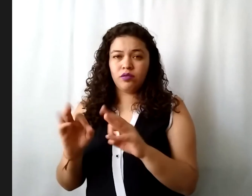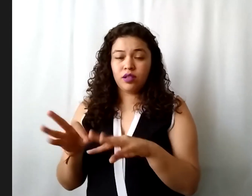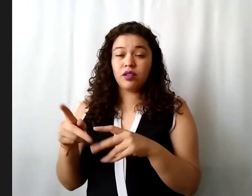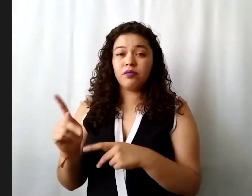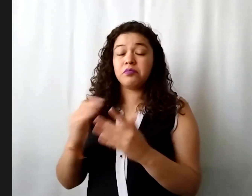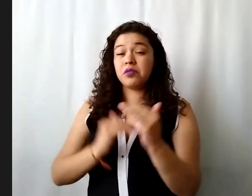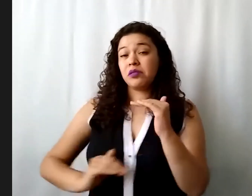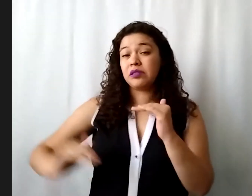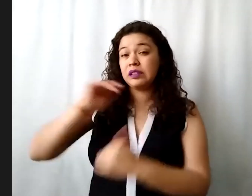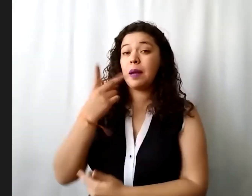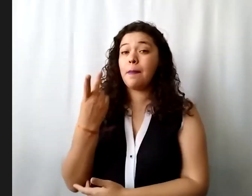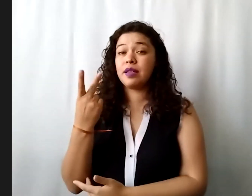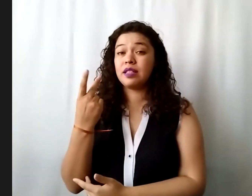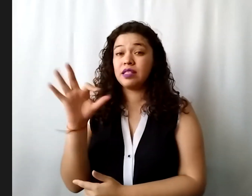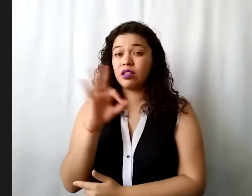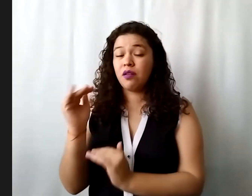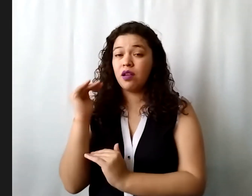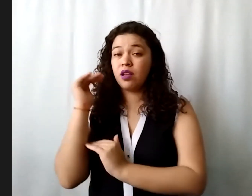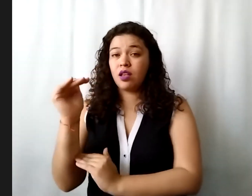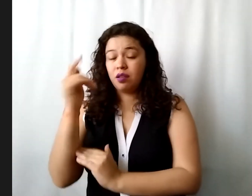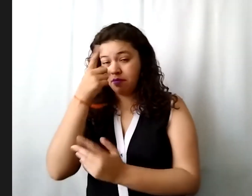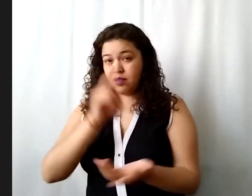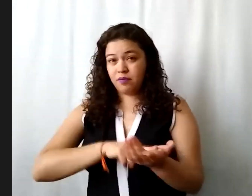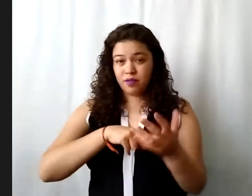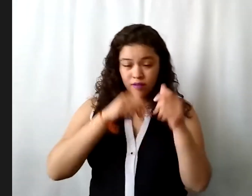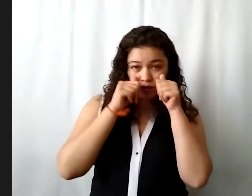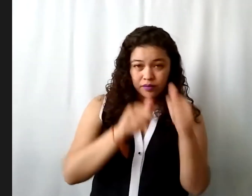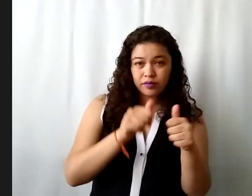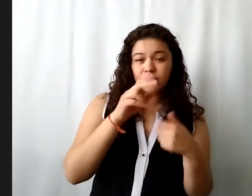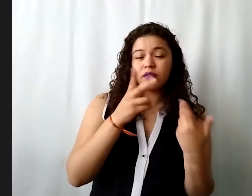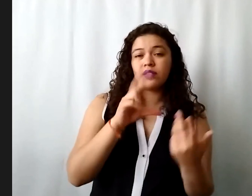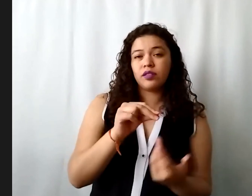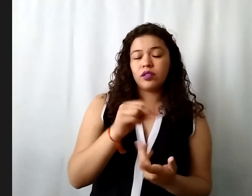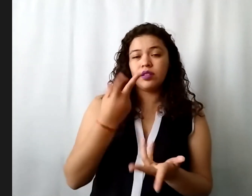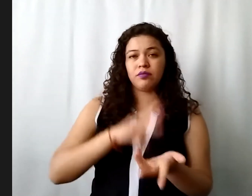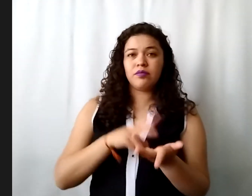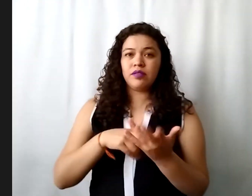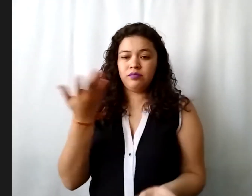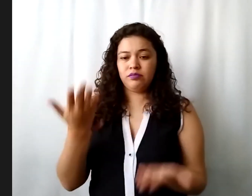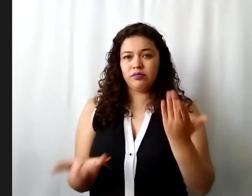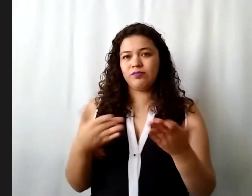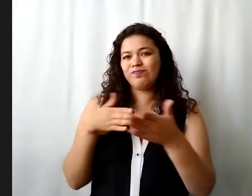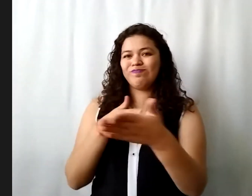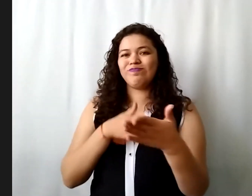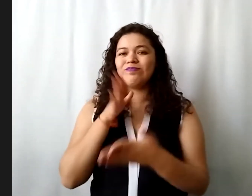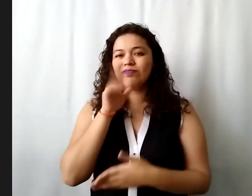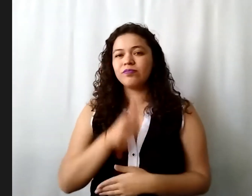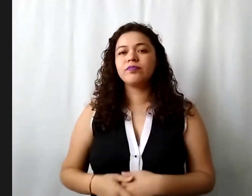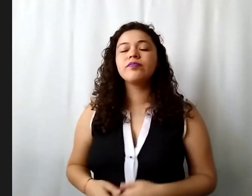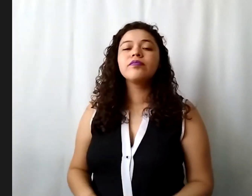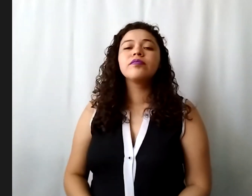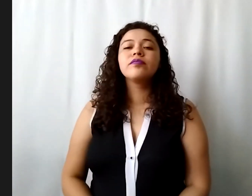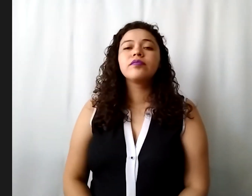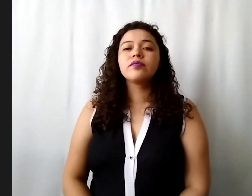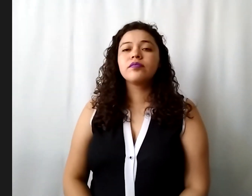superar en un 25% al costo asistencial si no a la hora de validar el presupuesto no te deja pasar bien